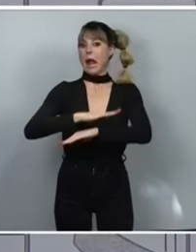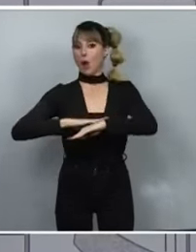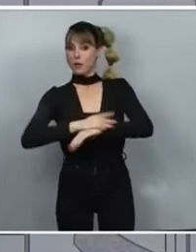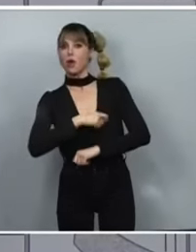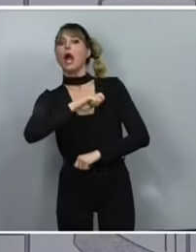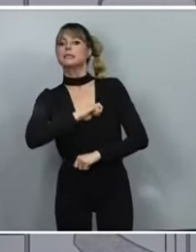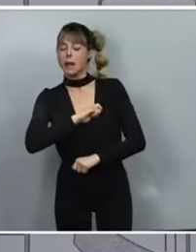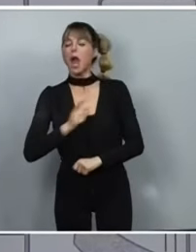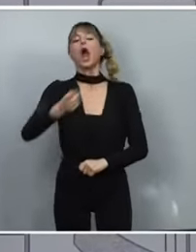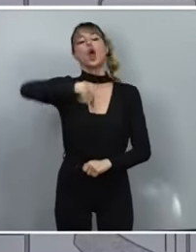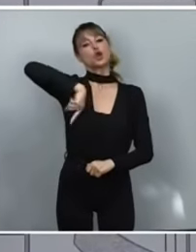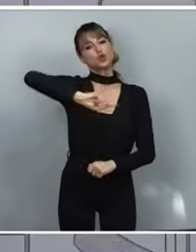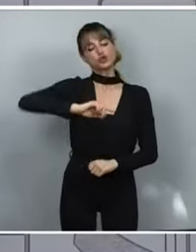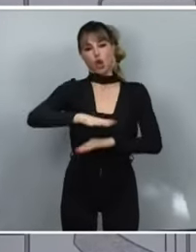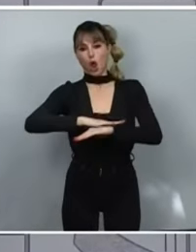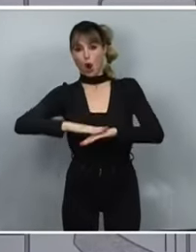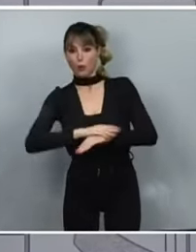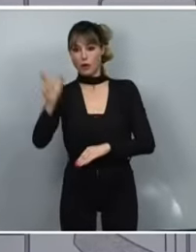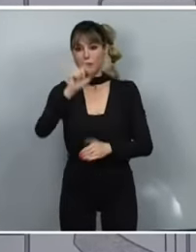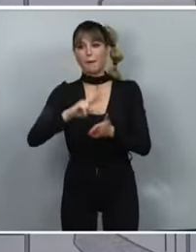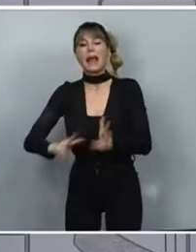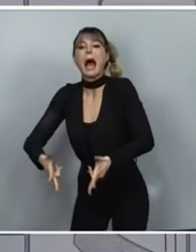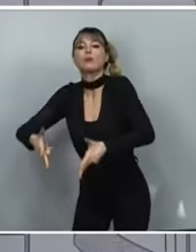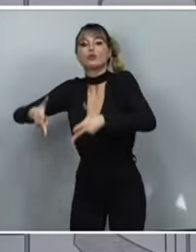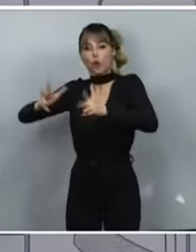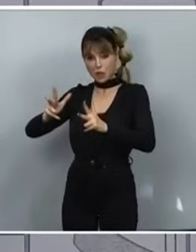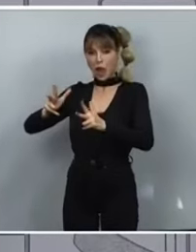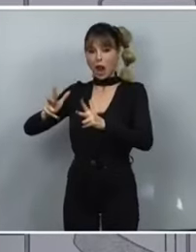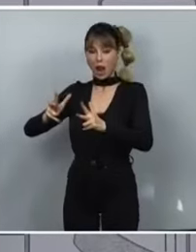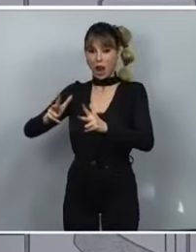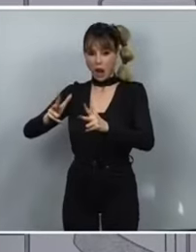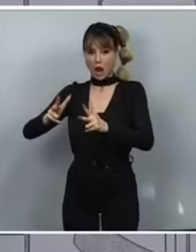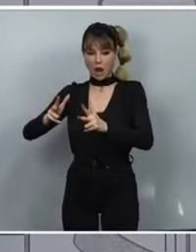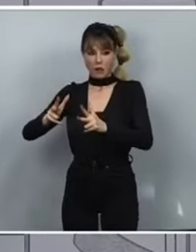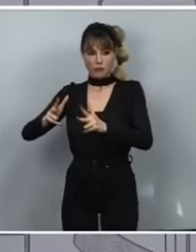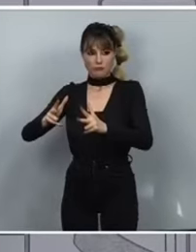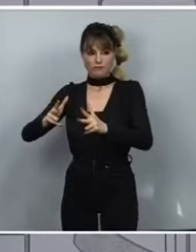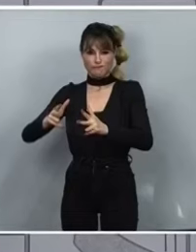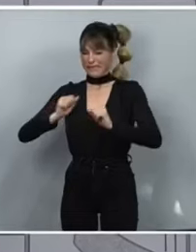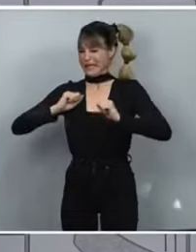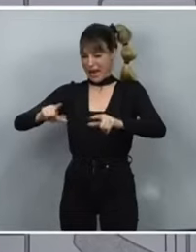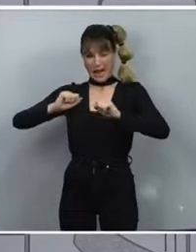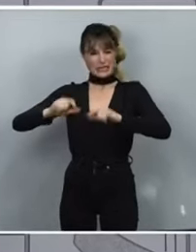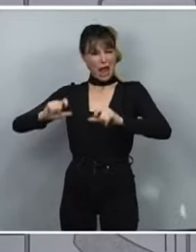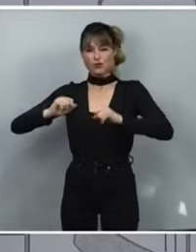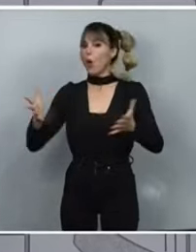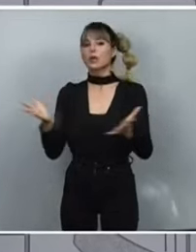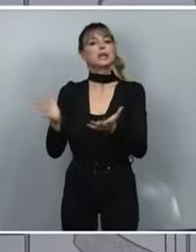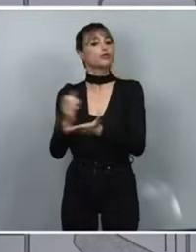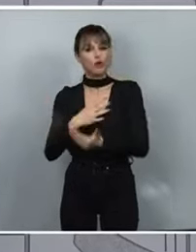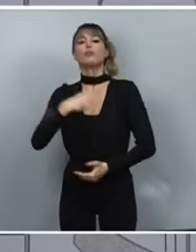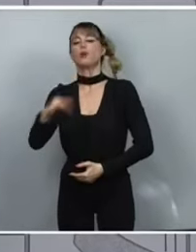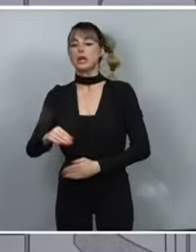de España, vamos a autorizar al Gobierno de la Comunidad Valenciana la posibilidad de realizar todos los gastos de urgencia que necesite,